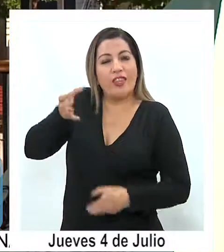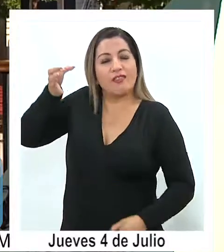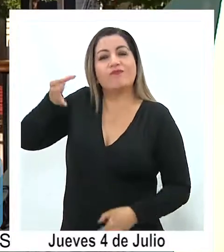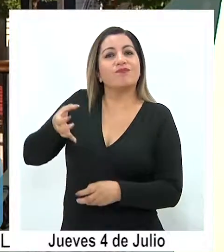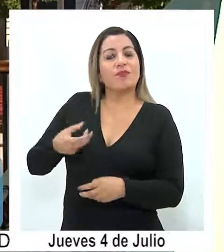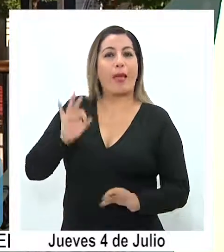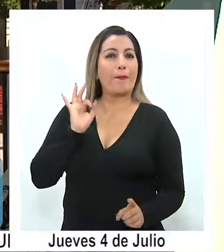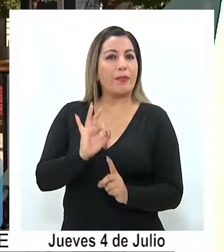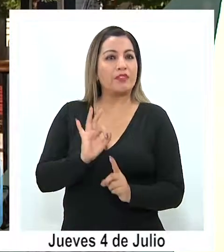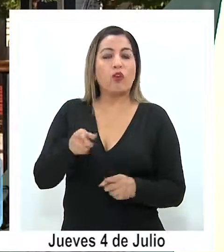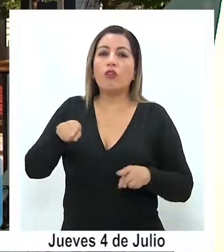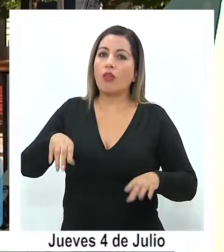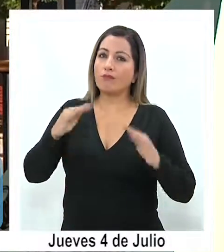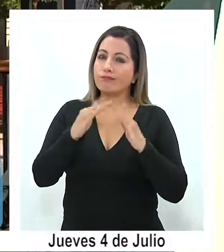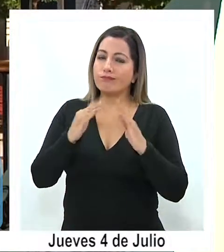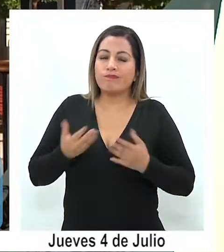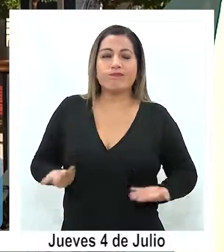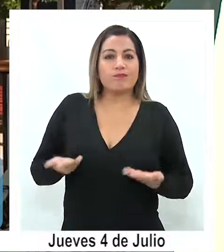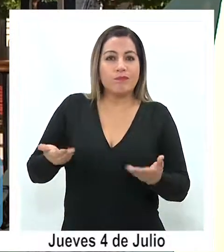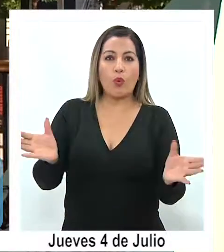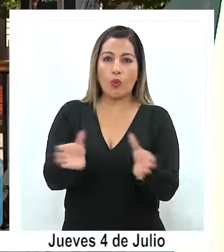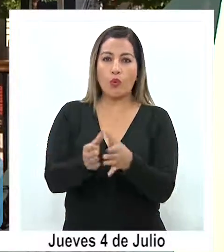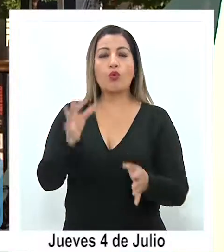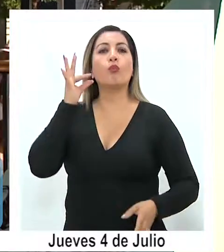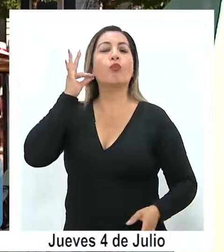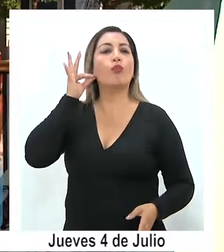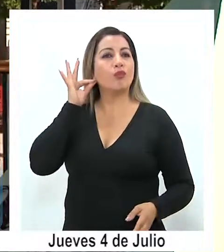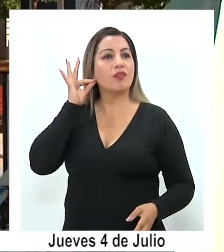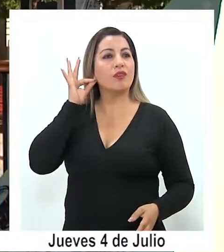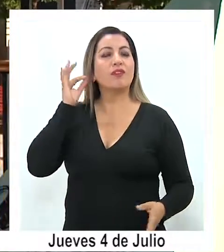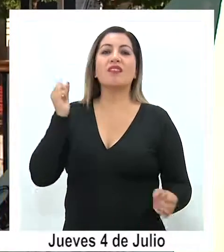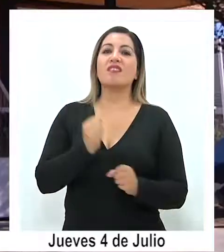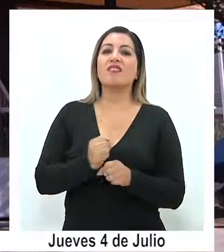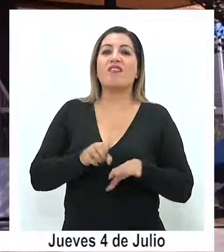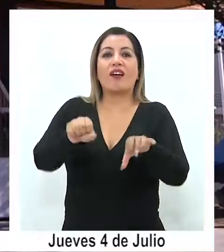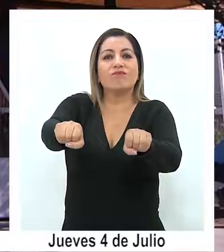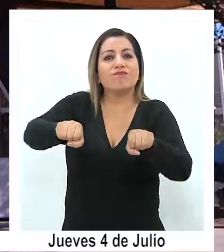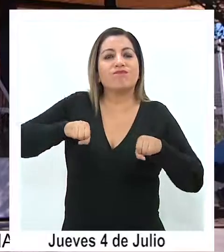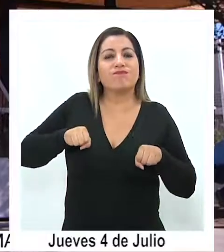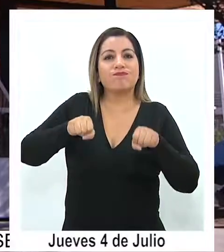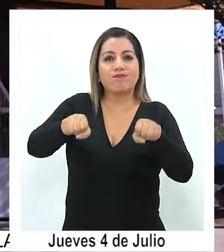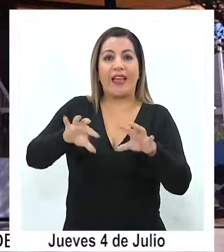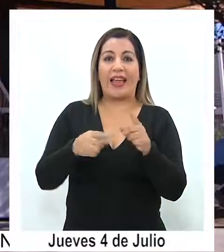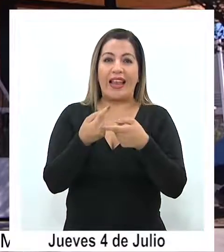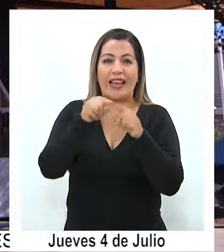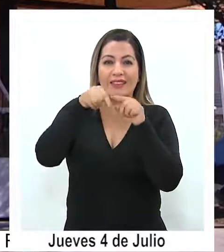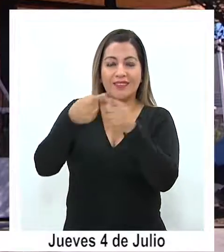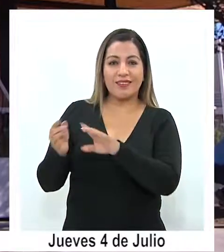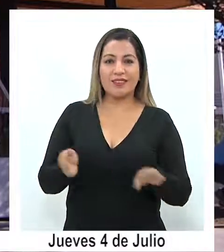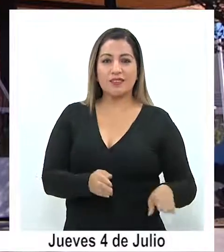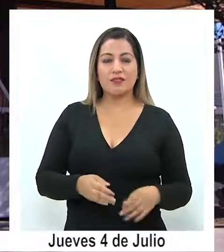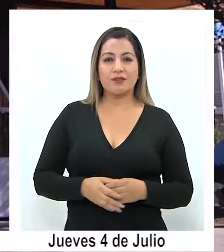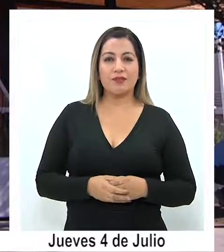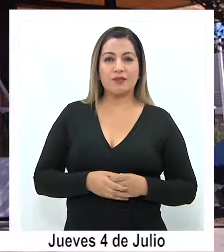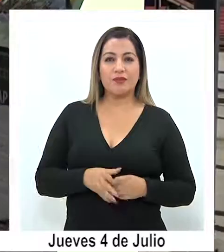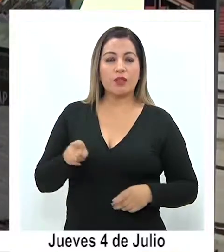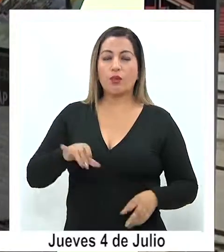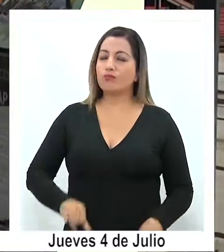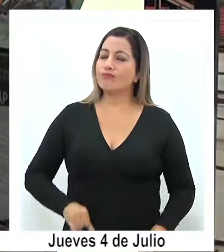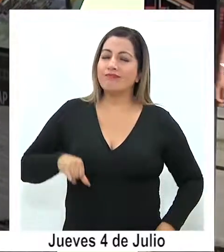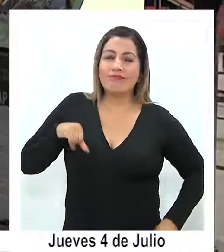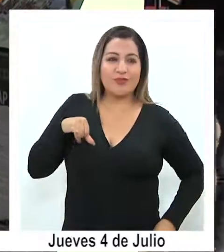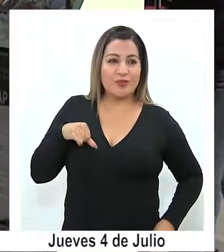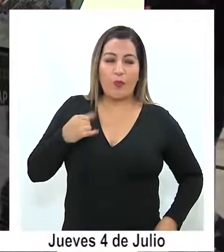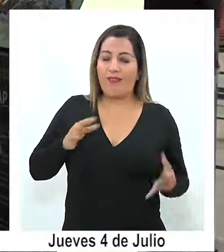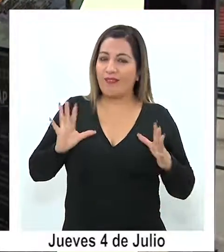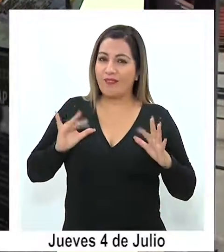específicamente, y que hoy día está siendo entregada a un grupo de artesanas, de tejedoras de Pozoalmonte. Es realmente un